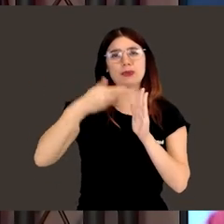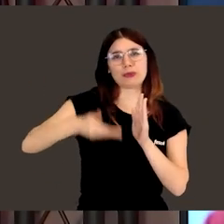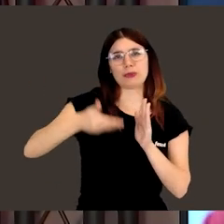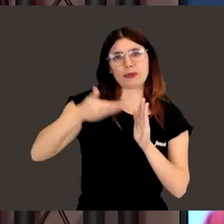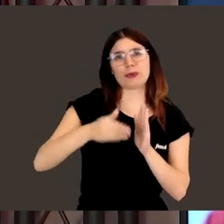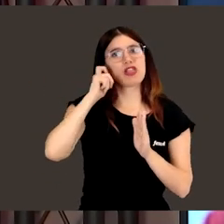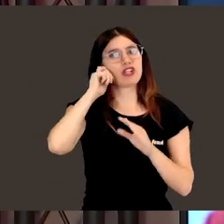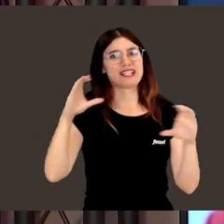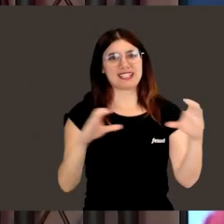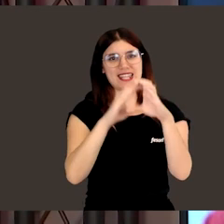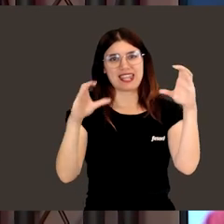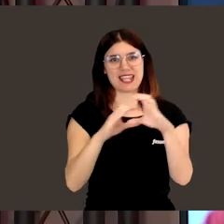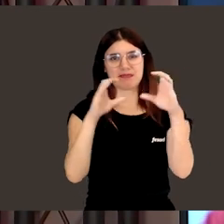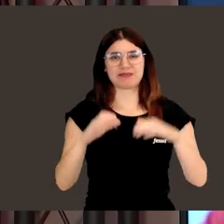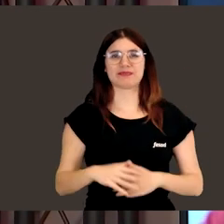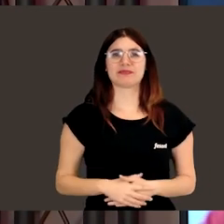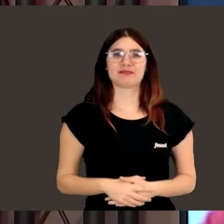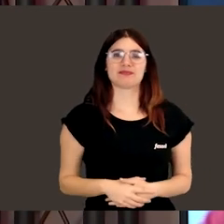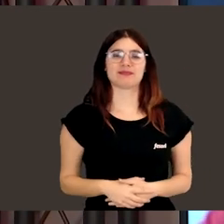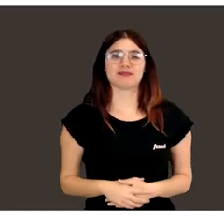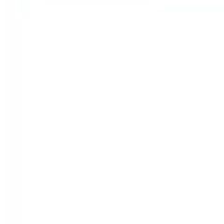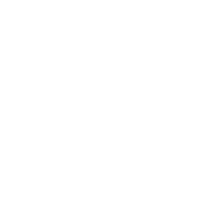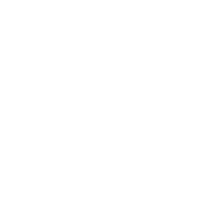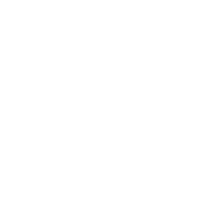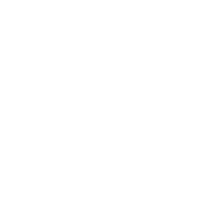este gran proyecto que es Sendones de Ciencia.